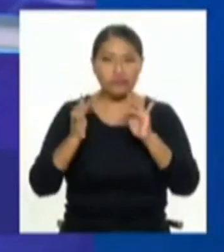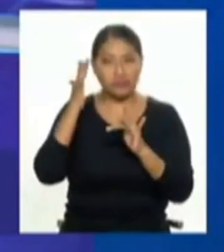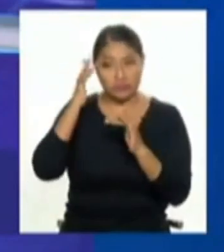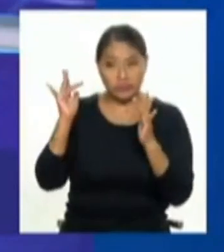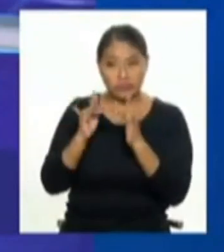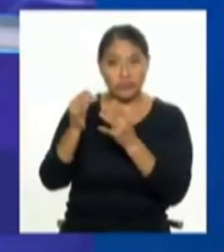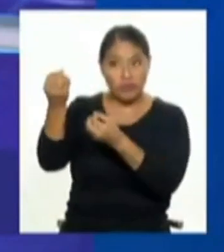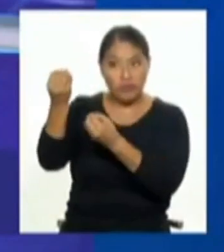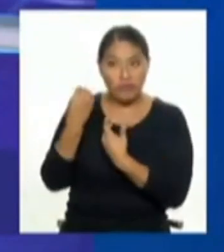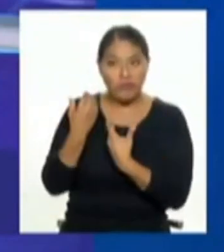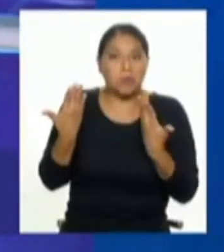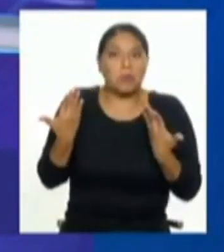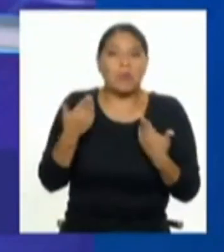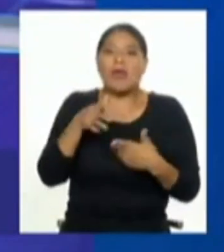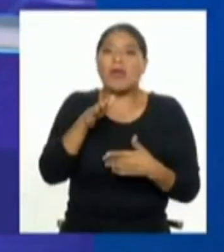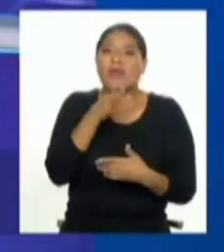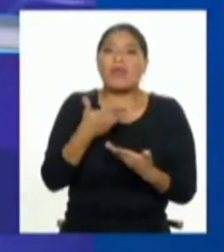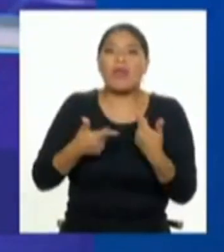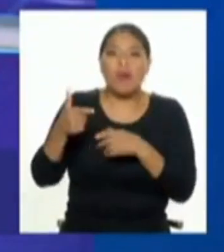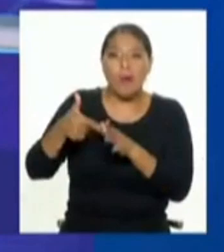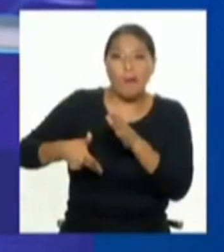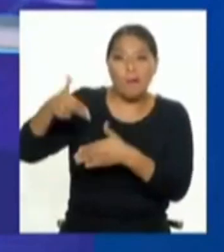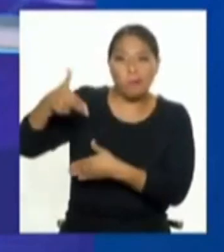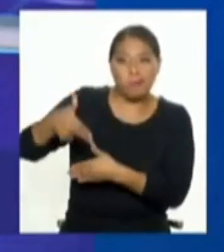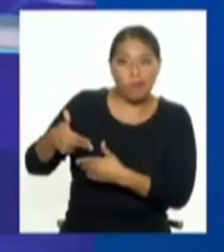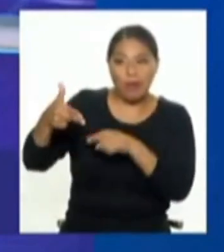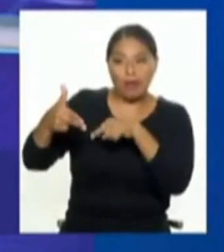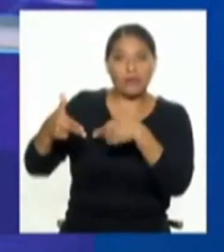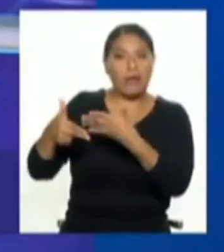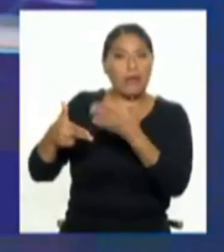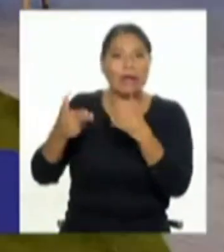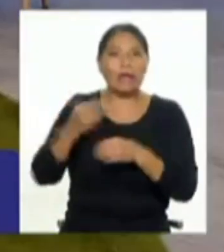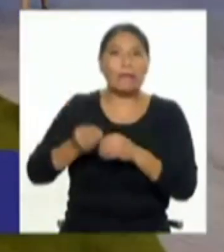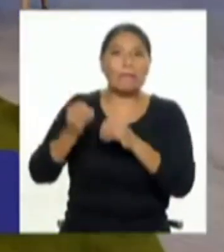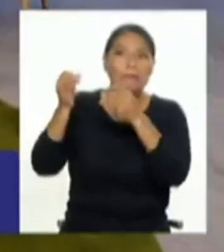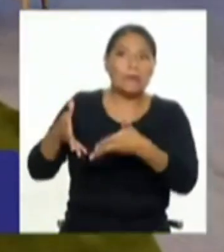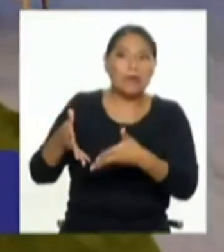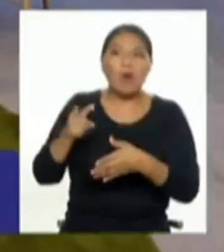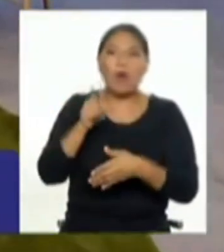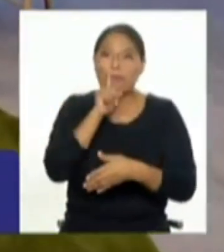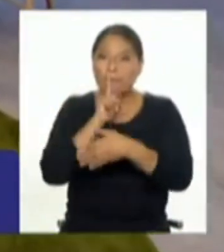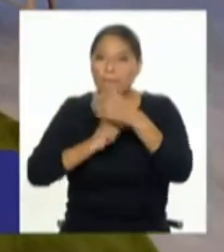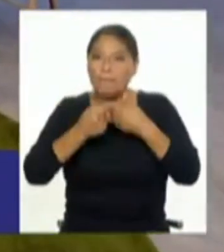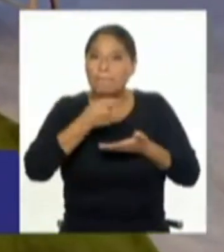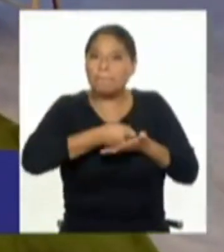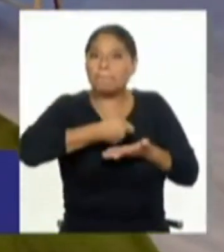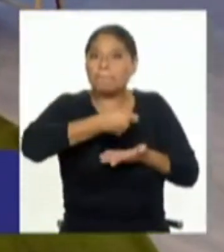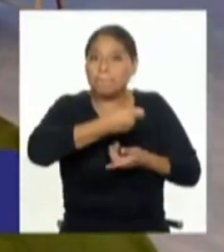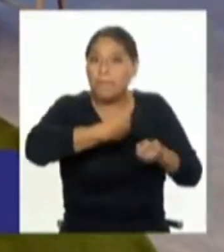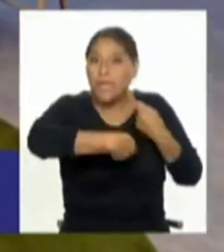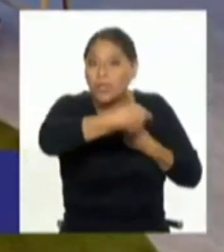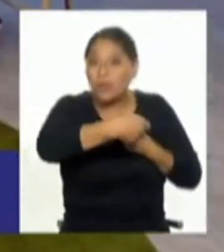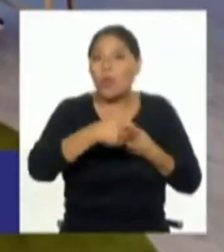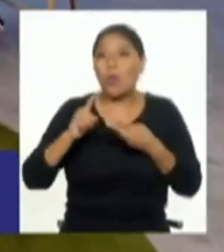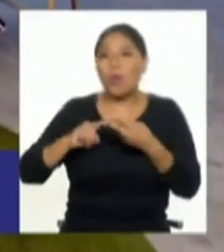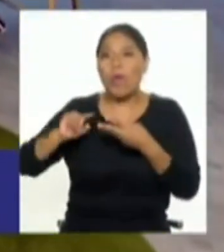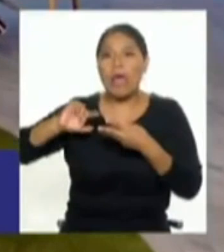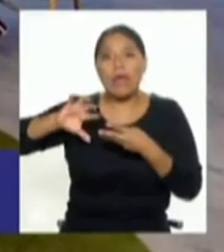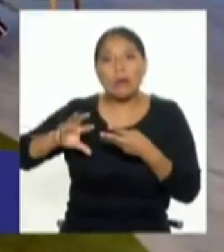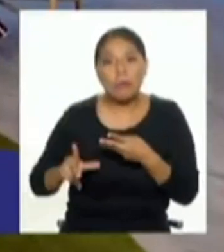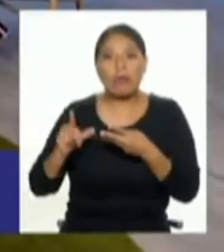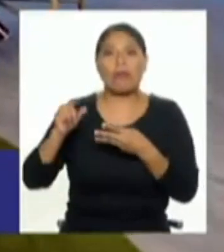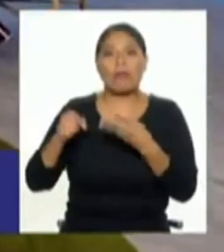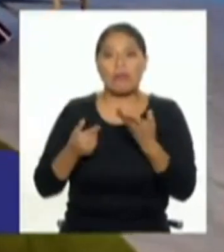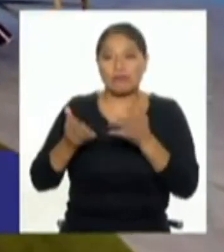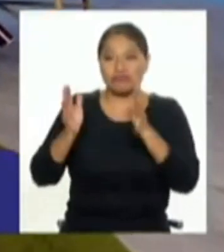el espacio de licencias, de gente que sacó licencia hace muchos años, que se le perdió, que la vendió o que se la robaron, y que son las armas que